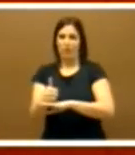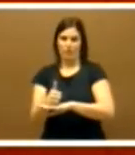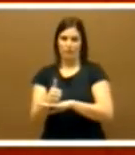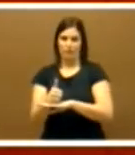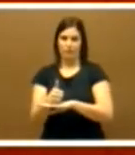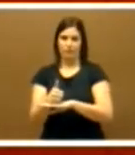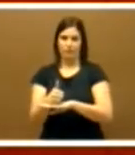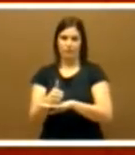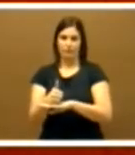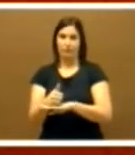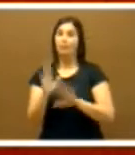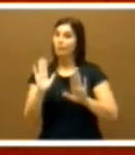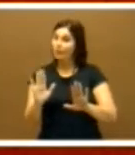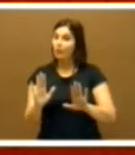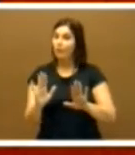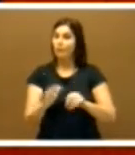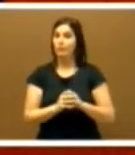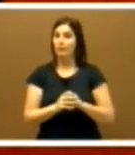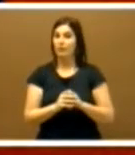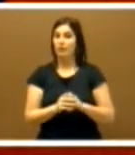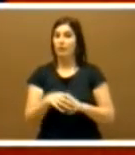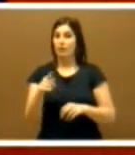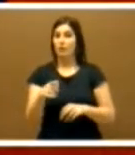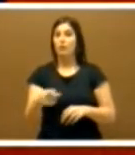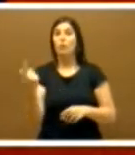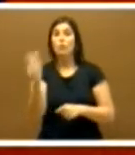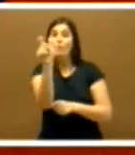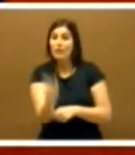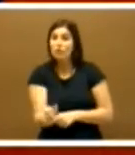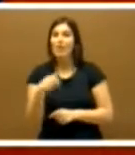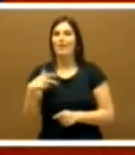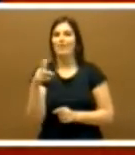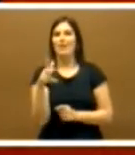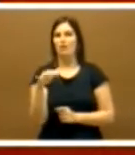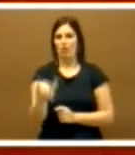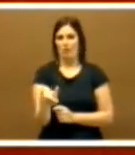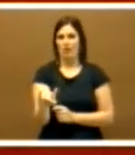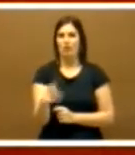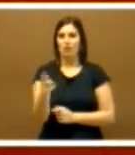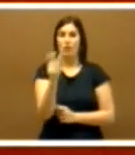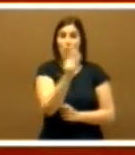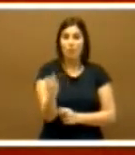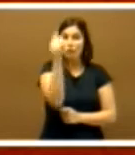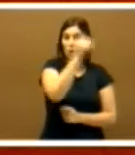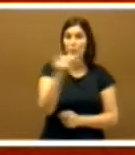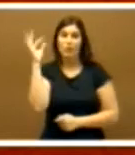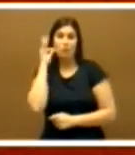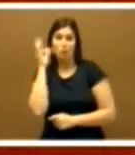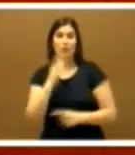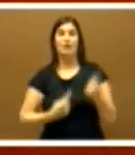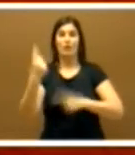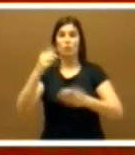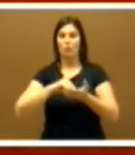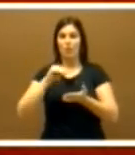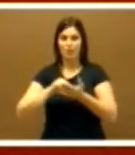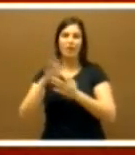Y, sin embargo, aquel sujeto de derecho, aquellos hombres y mujeres que muchas veces se ignoran